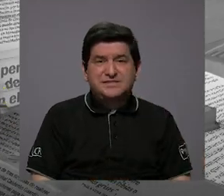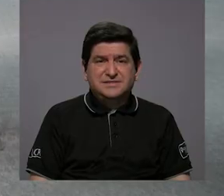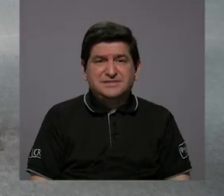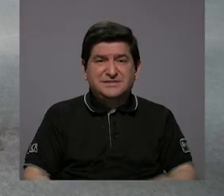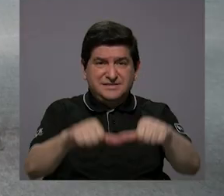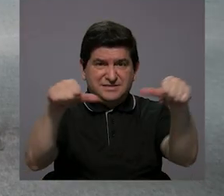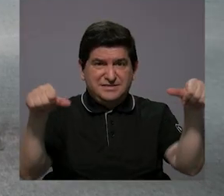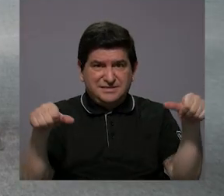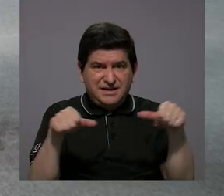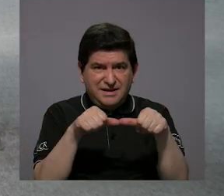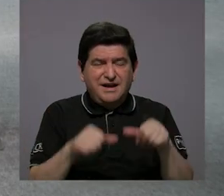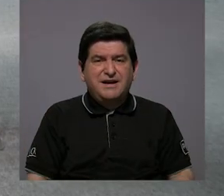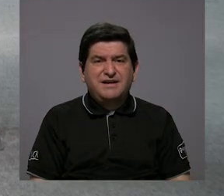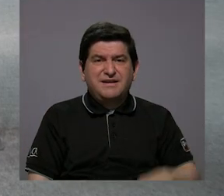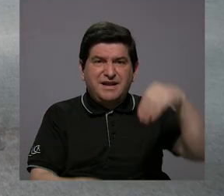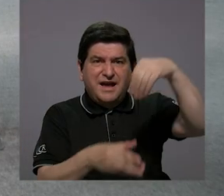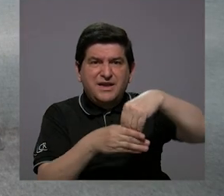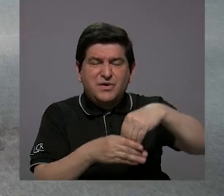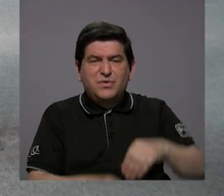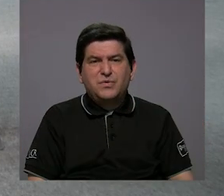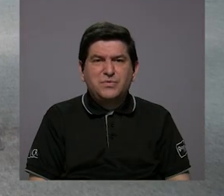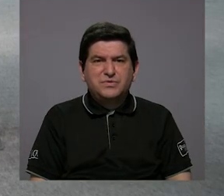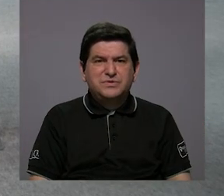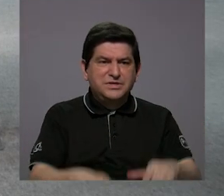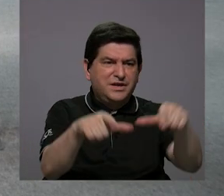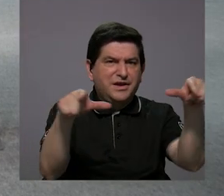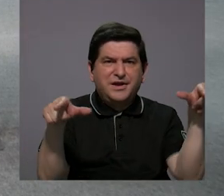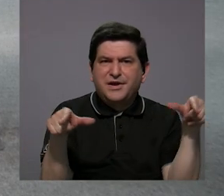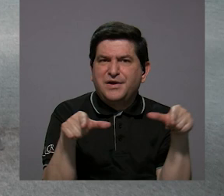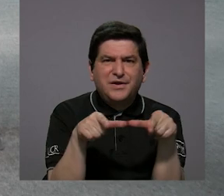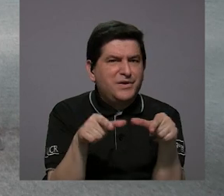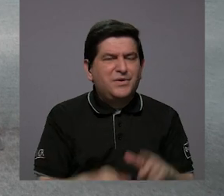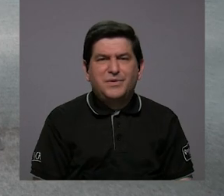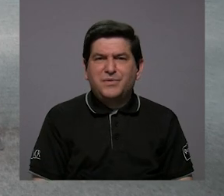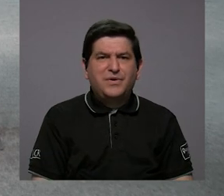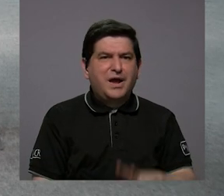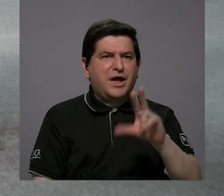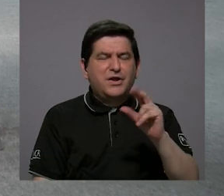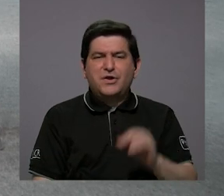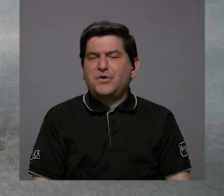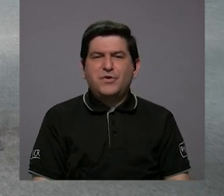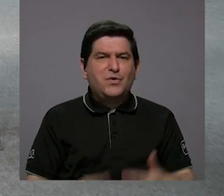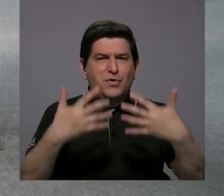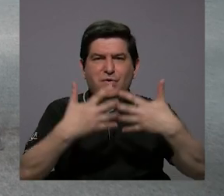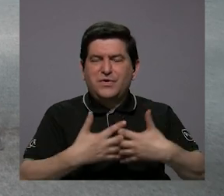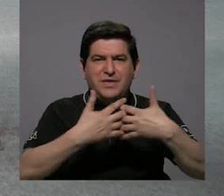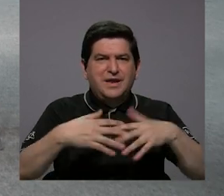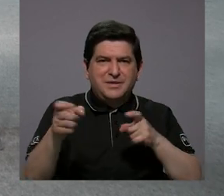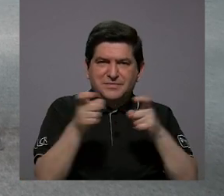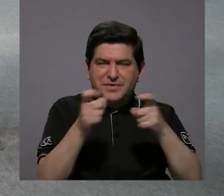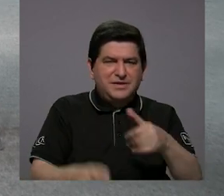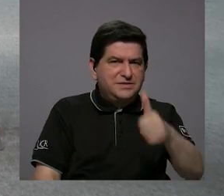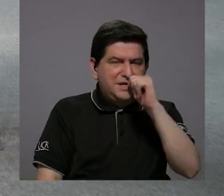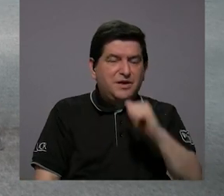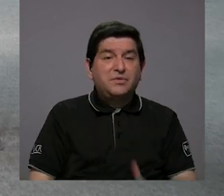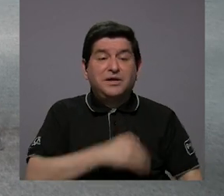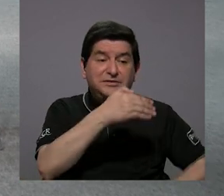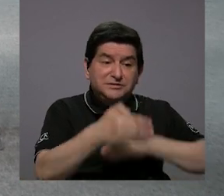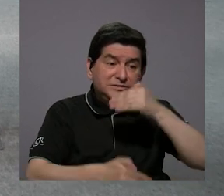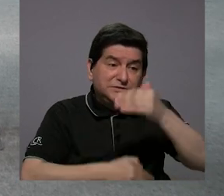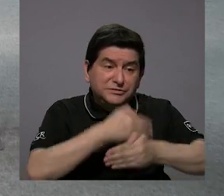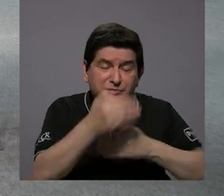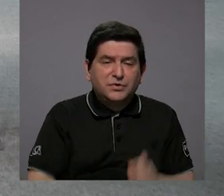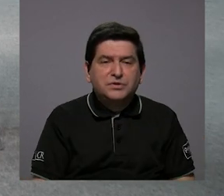están incluyendo propiedades que no son del operador de agua y entonces tiene que llegar a un